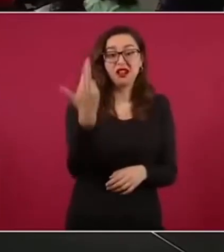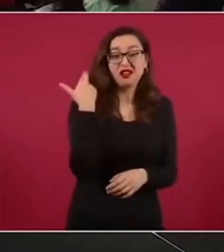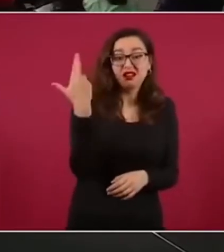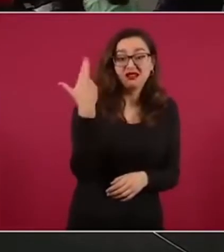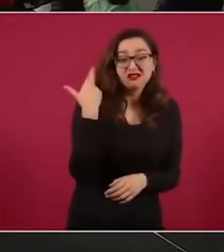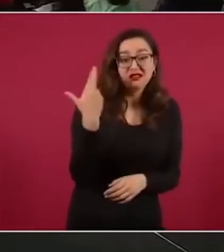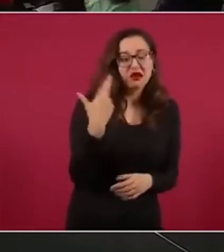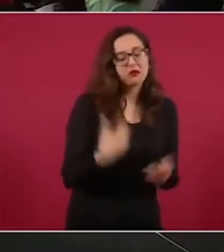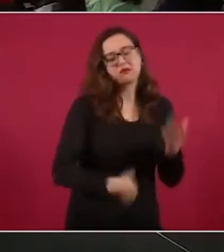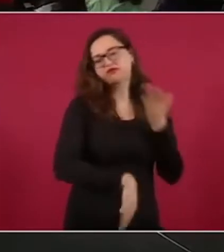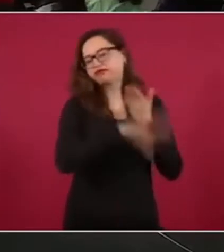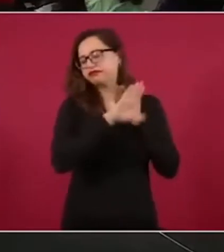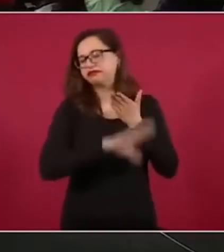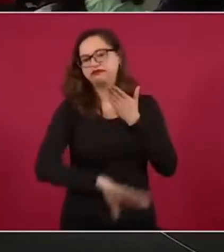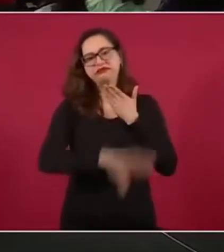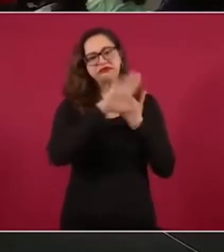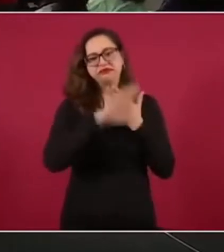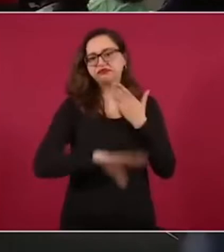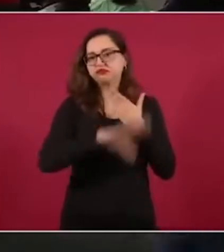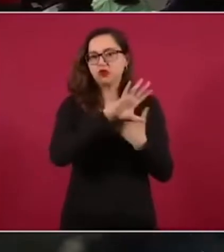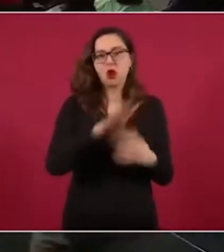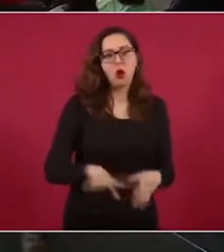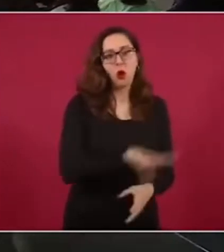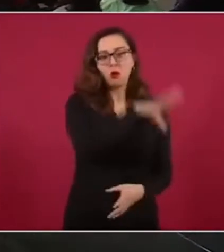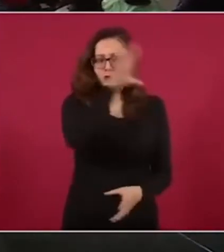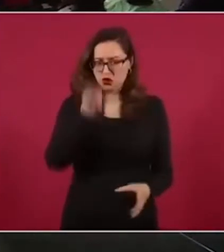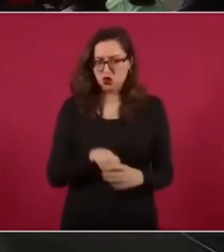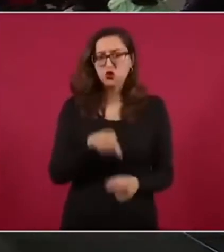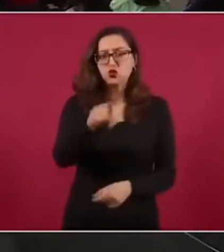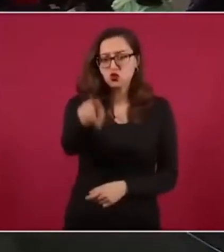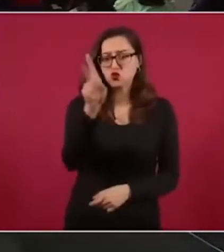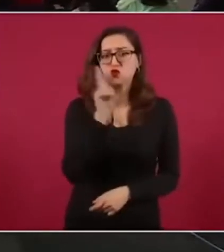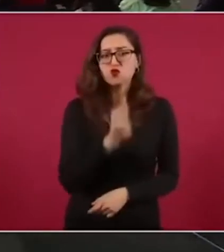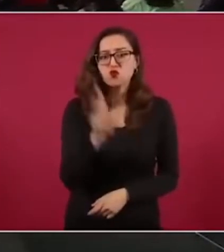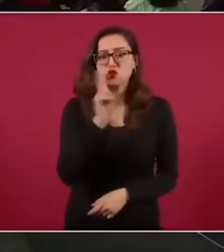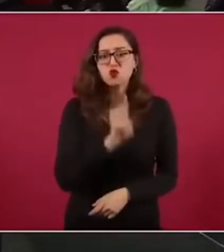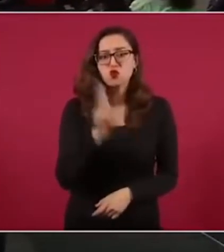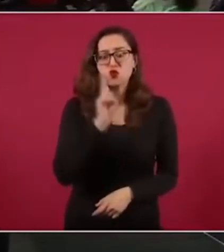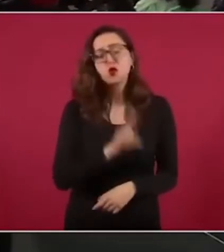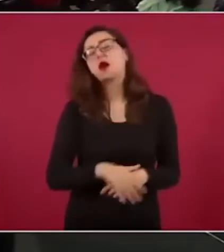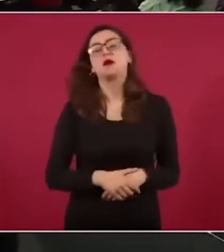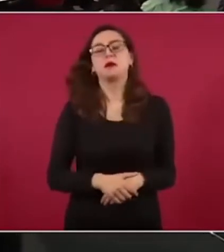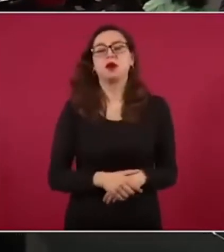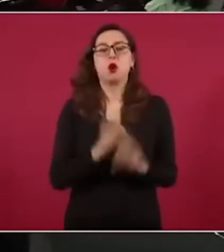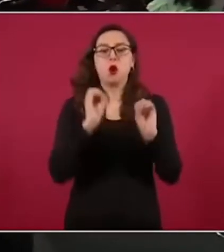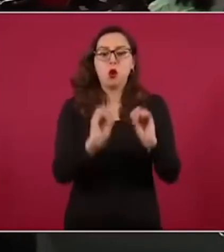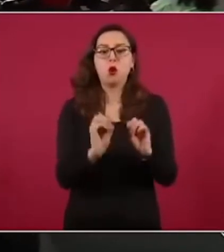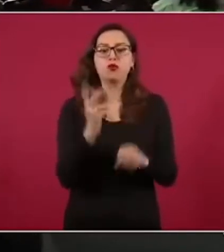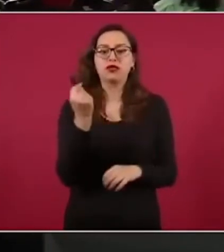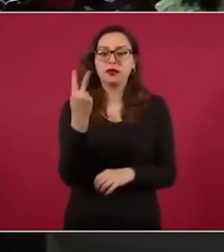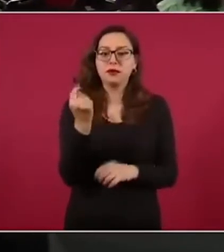Haces el ejercicio hoy, pon una estación de radio, escucha un noticiero